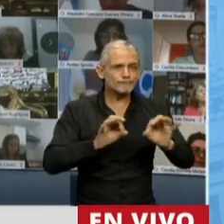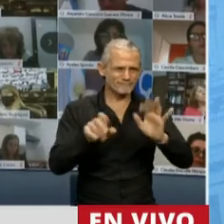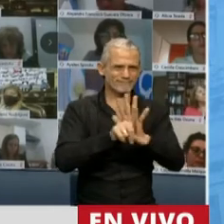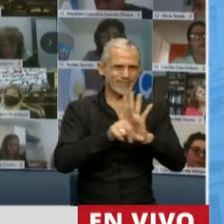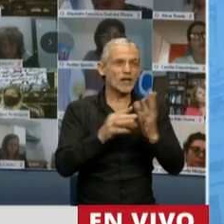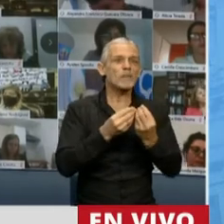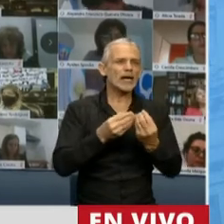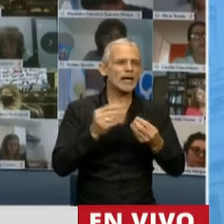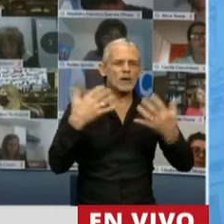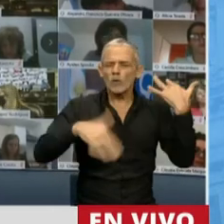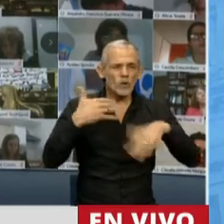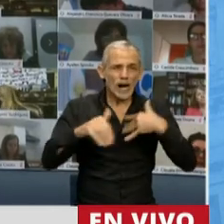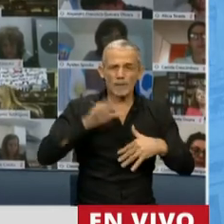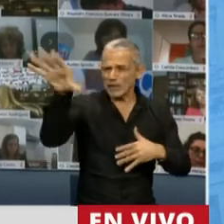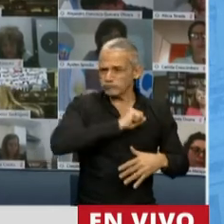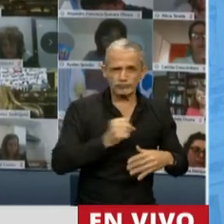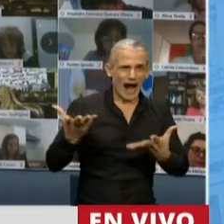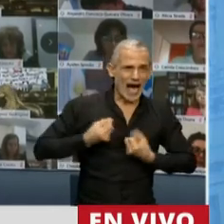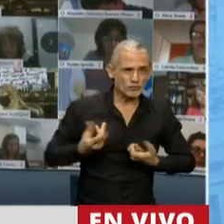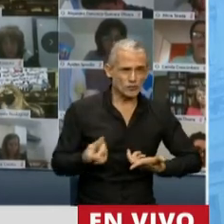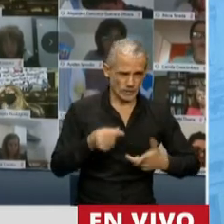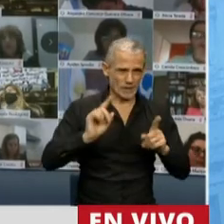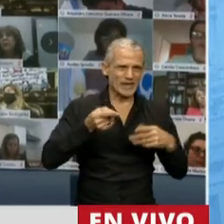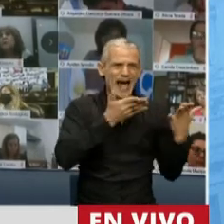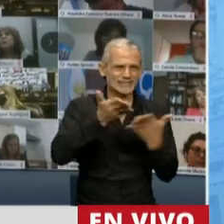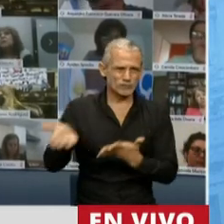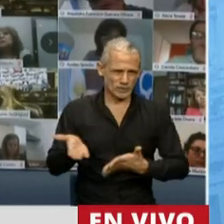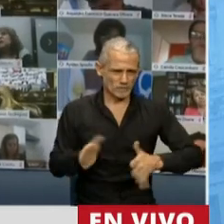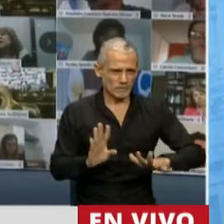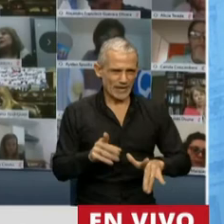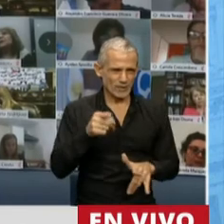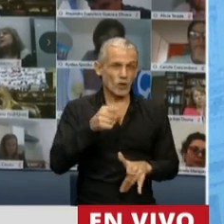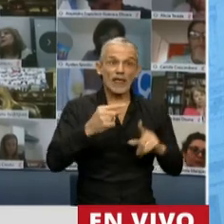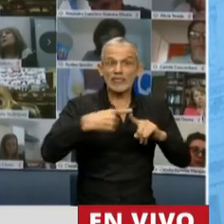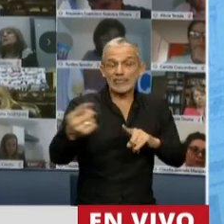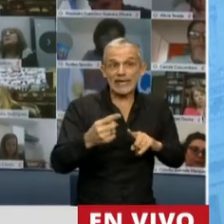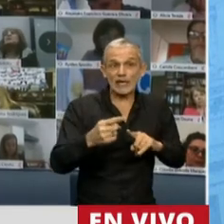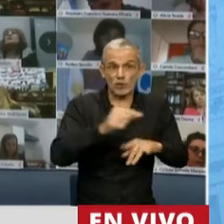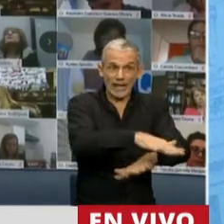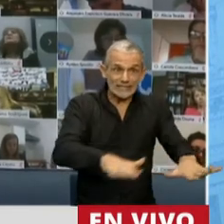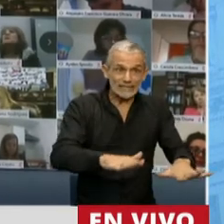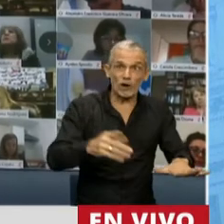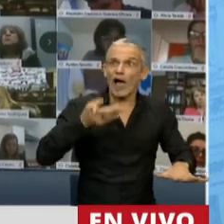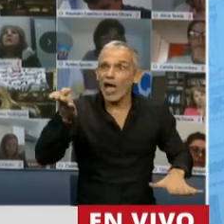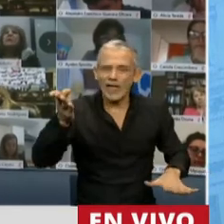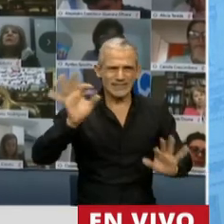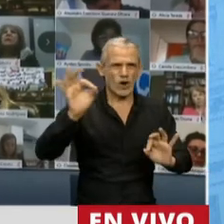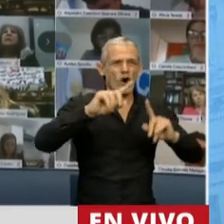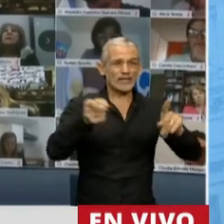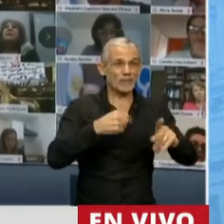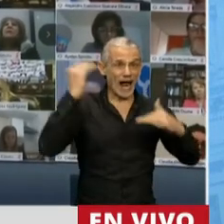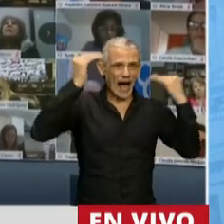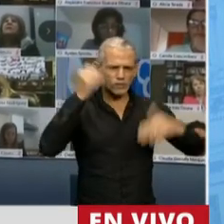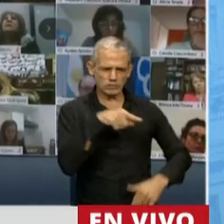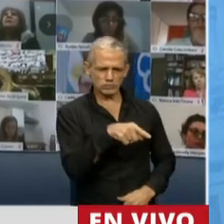para búsqueda de ayuda y para búsqueda de asesoramiento. No solo directamente desde el niño o niña, sino a través de